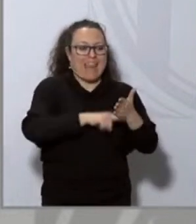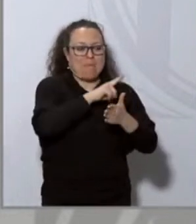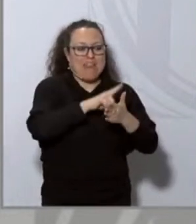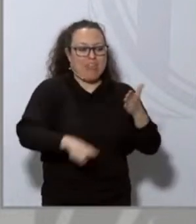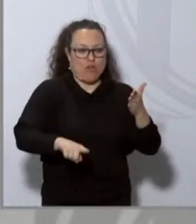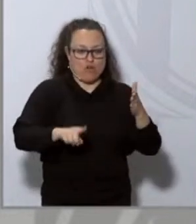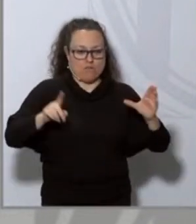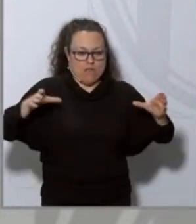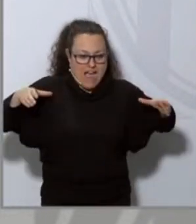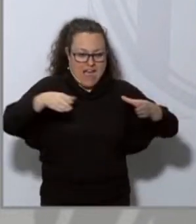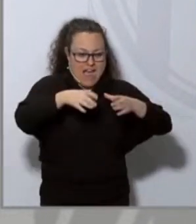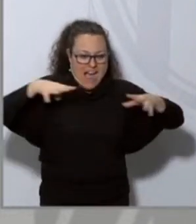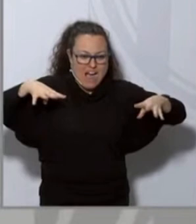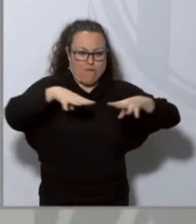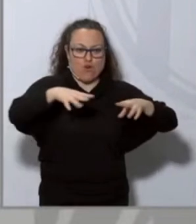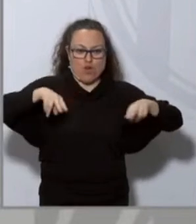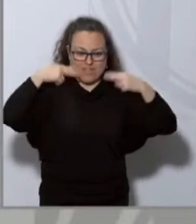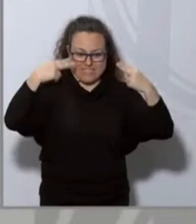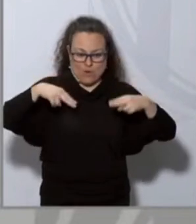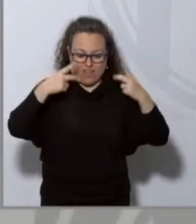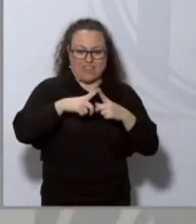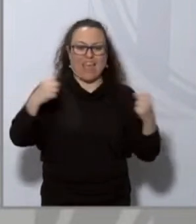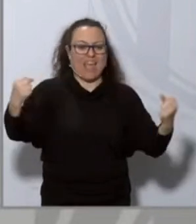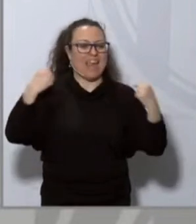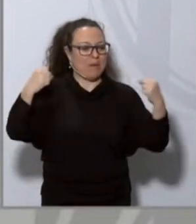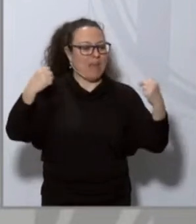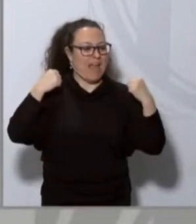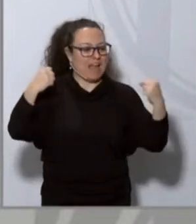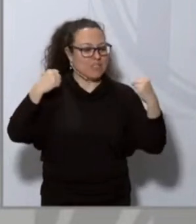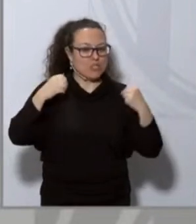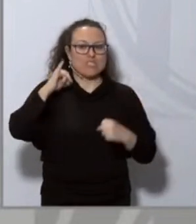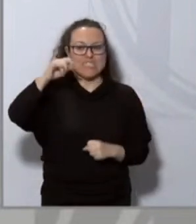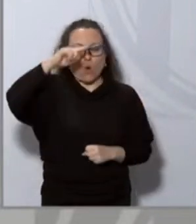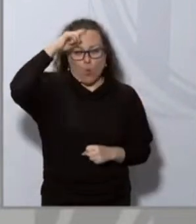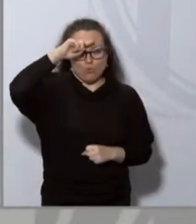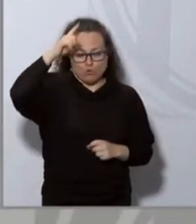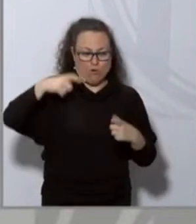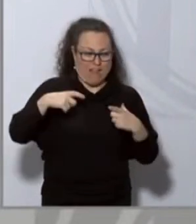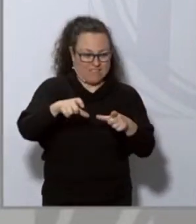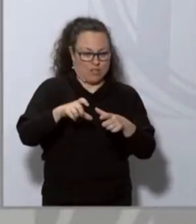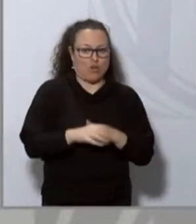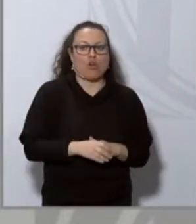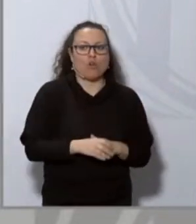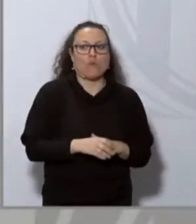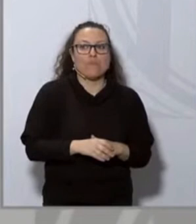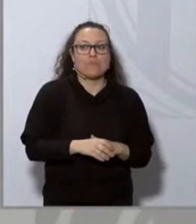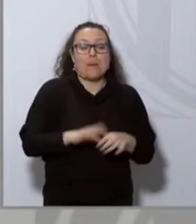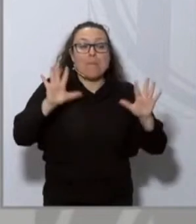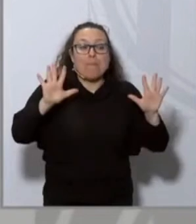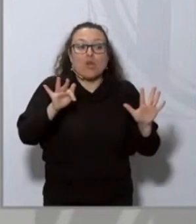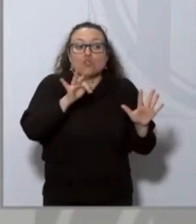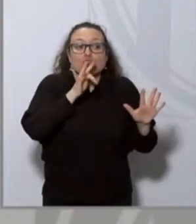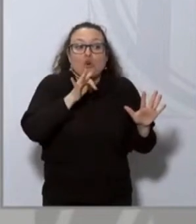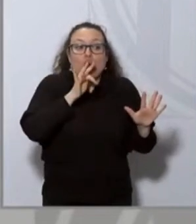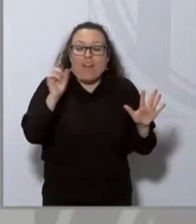aforo en el sector de la restauración, también en los gimnasios y en el sector de la cultura y desgraciadamente todavía no